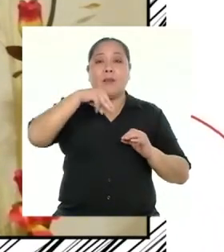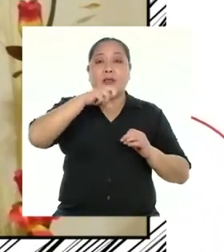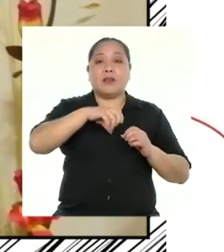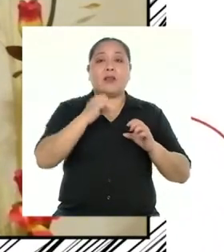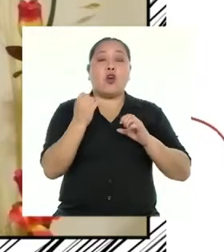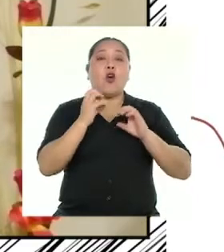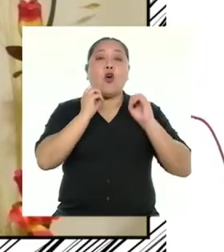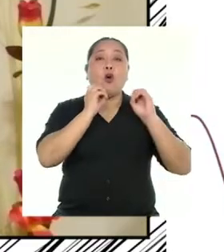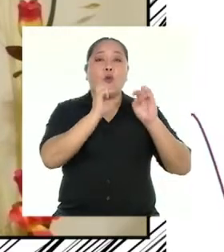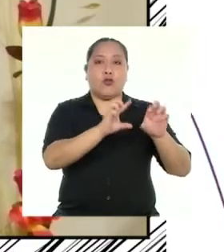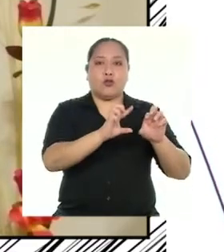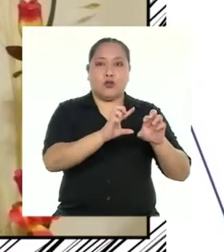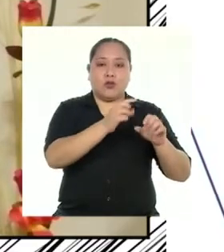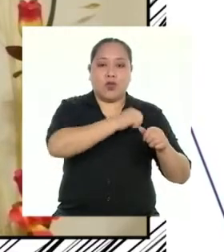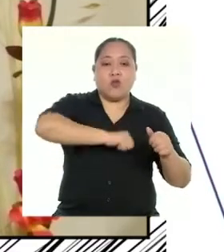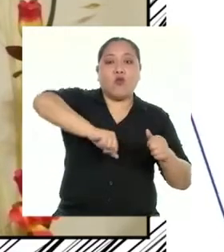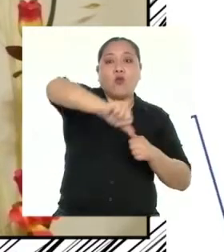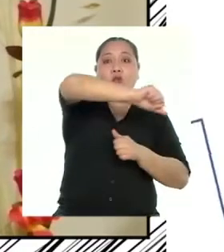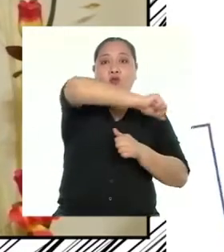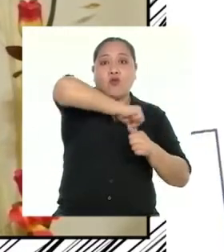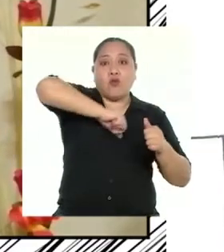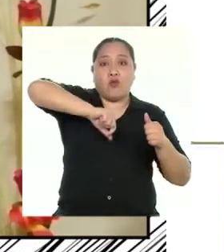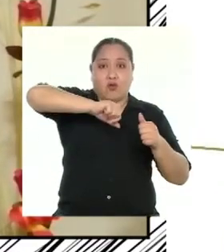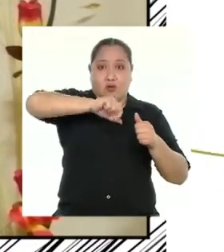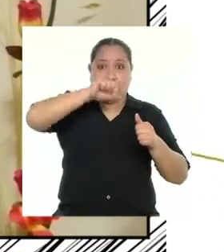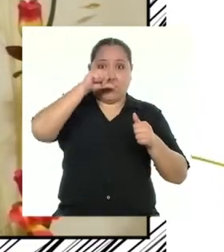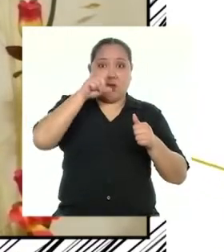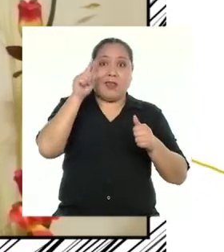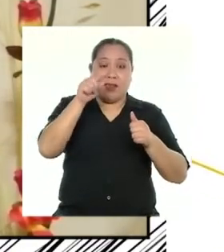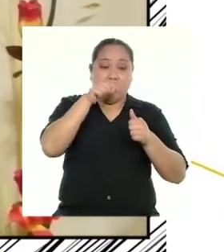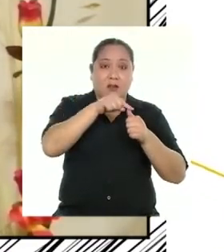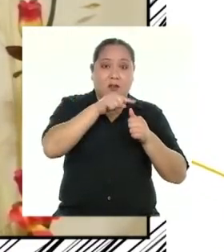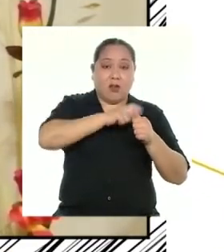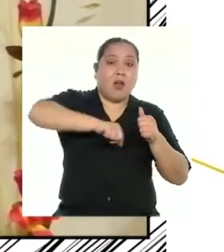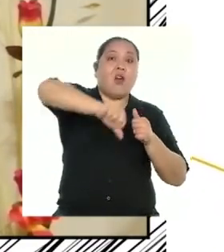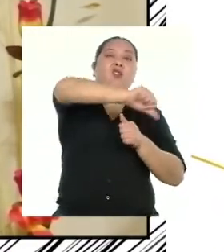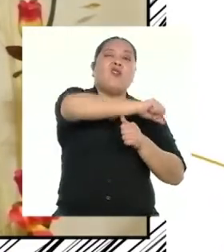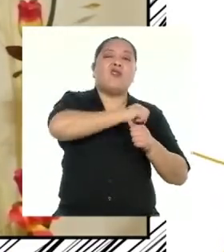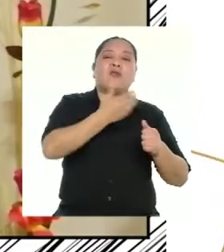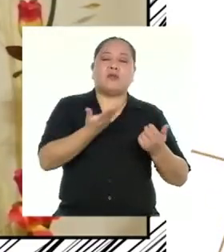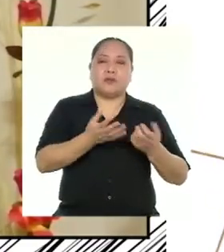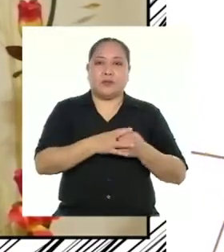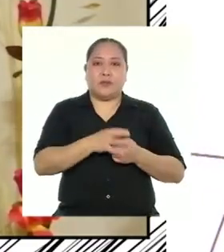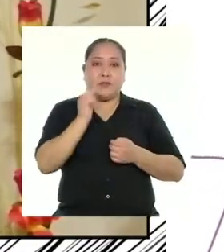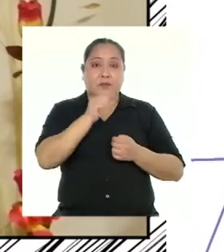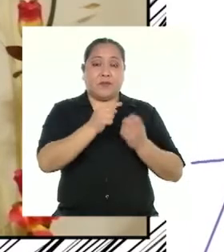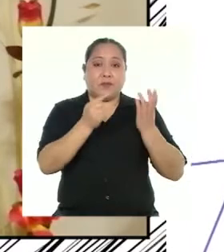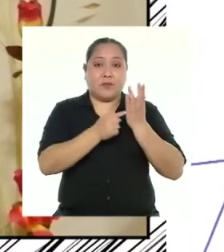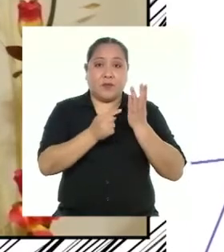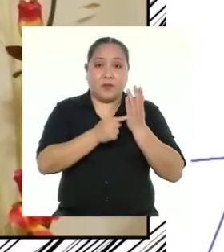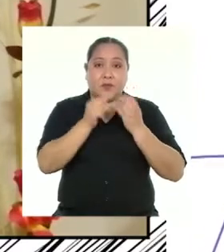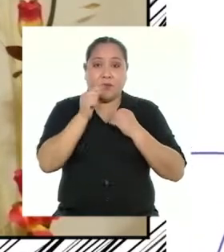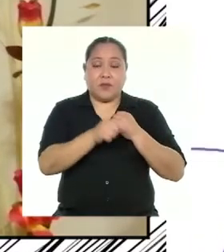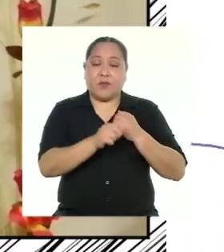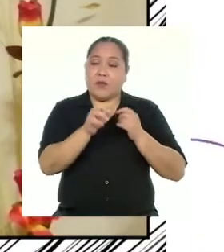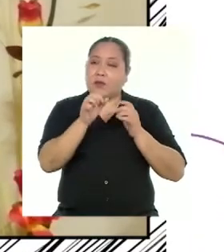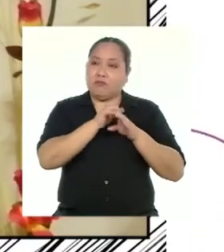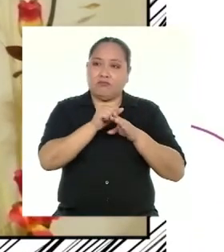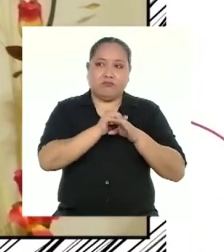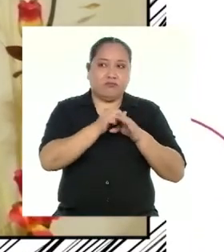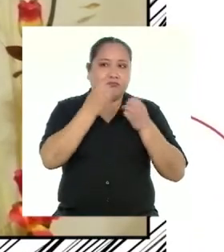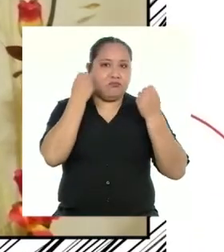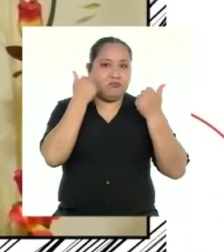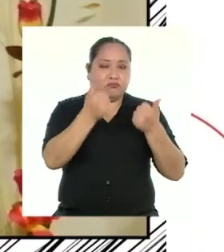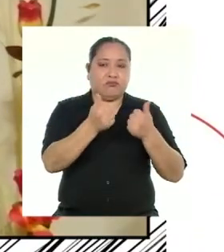oportunidades de tu entorno del mundo en que te rodeas. Esta técnica es muy práctica